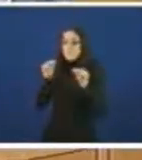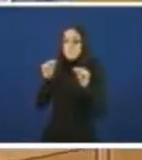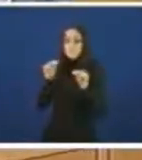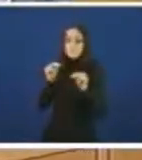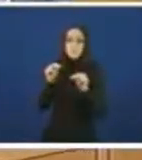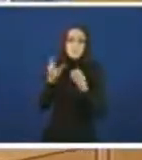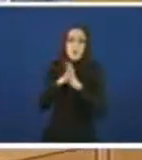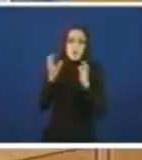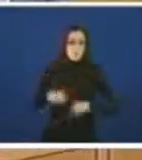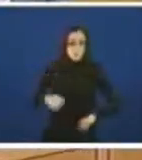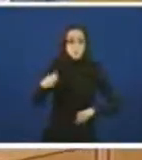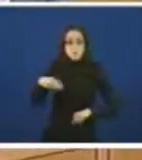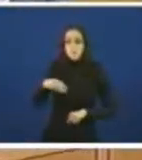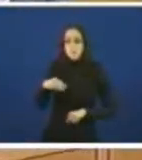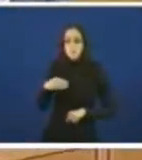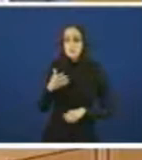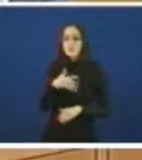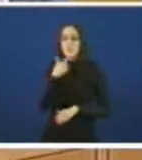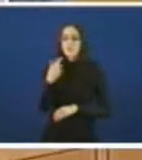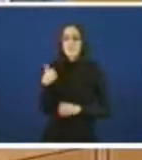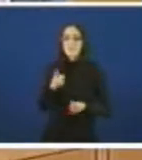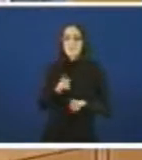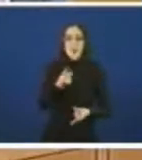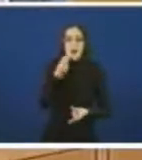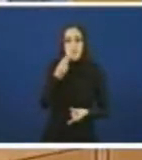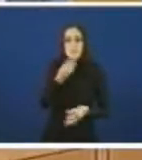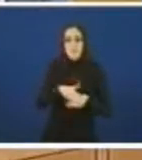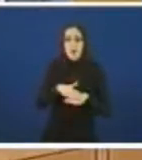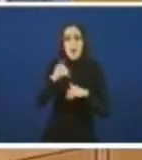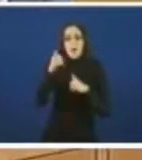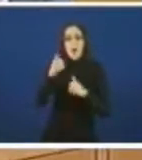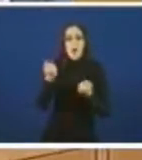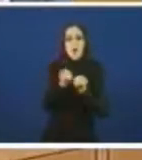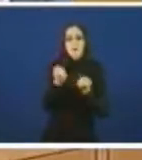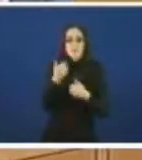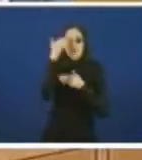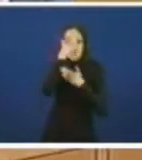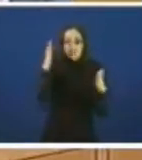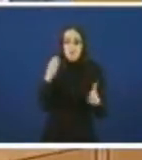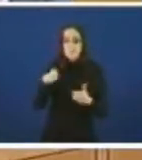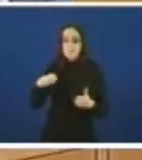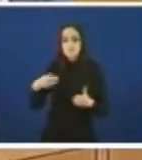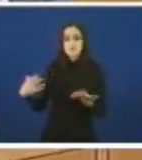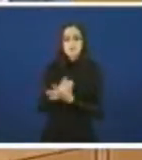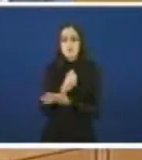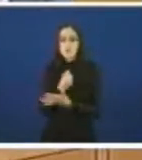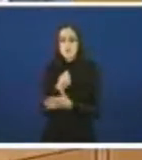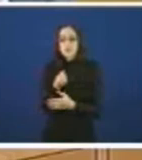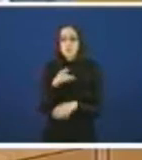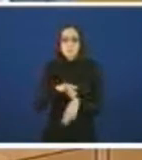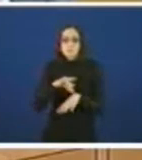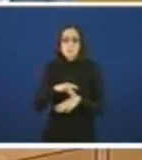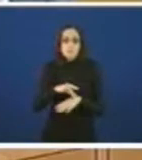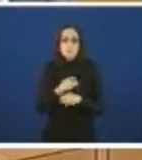se firme o concerto, estará garantida a asistencia a todos os pacientes que queran ir a pobisa con os mesmos niveis de calidade e de